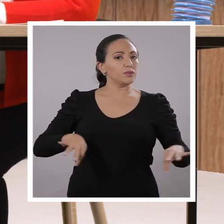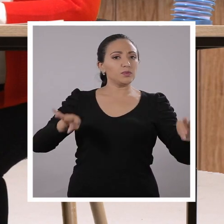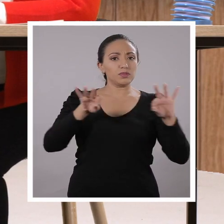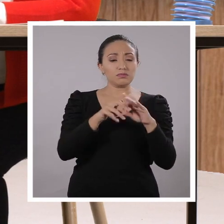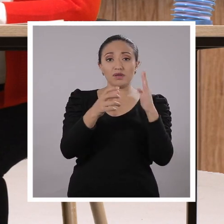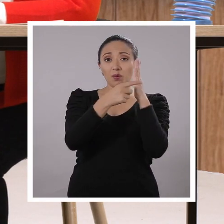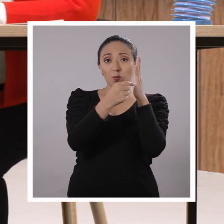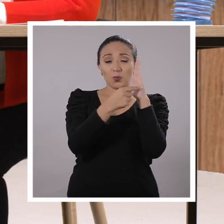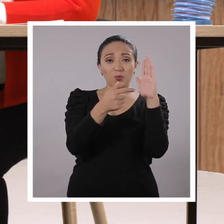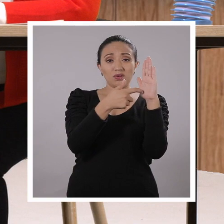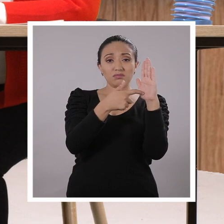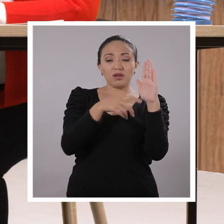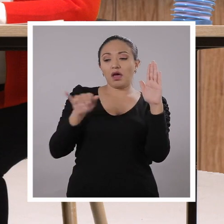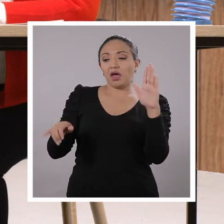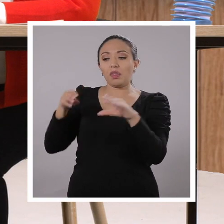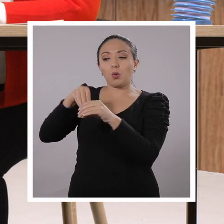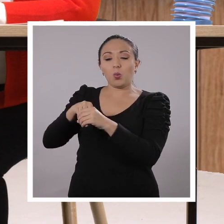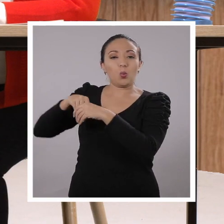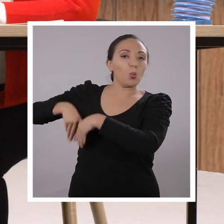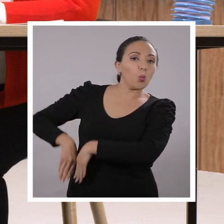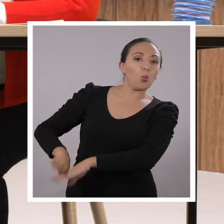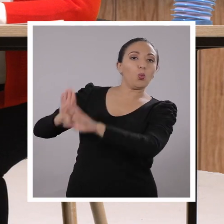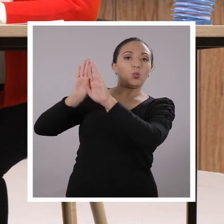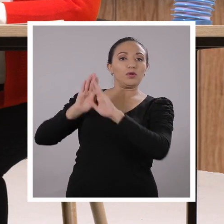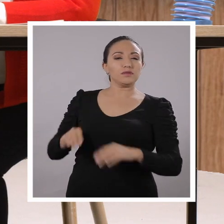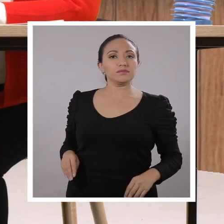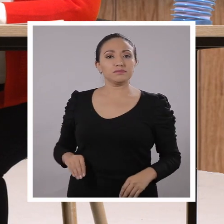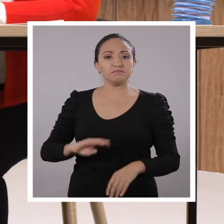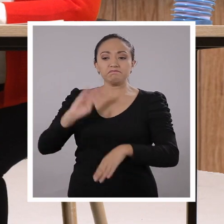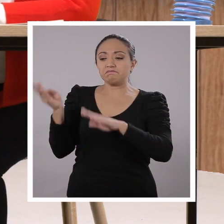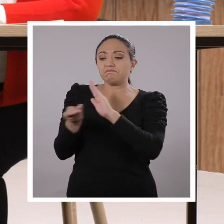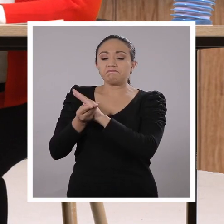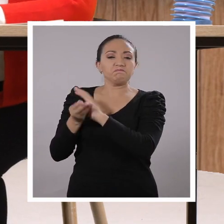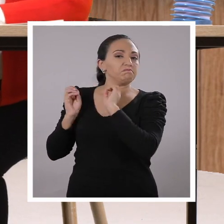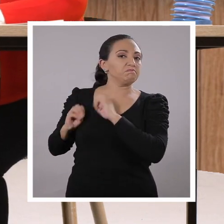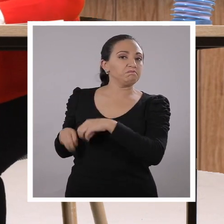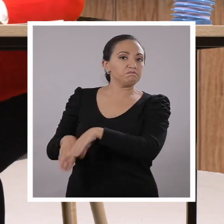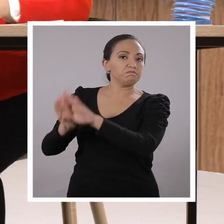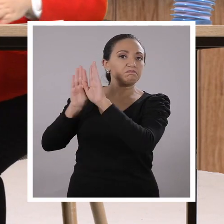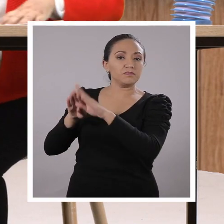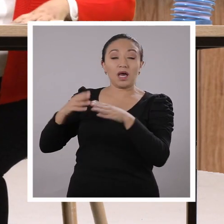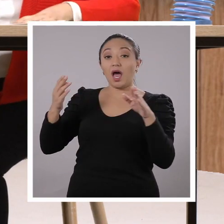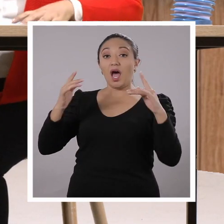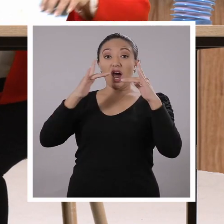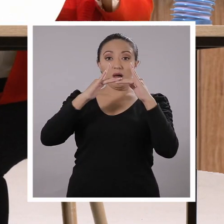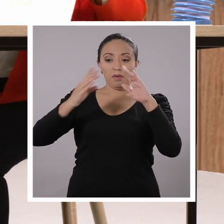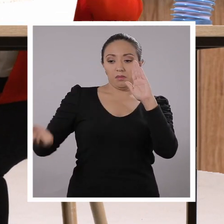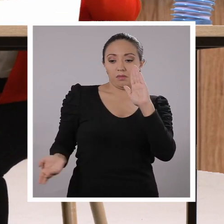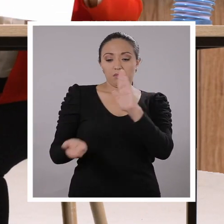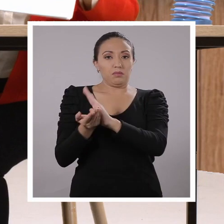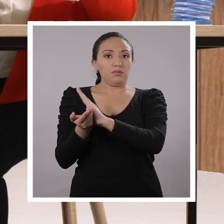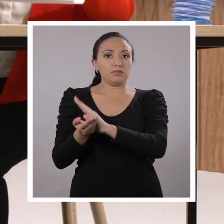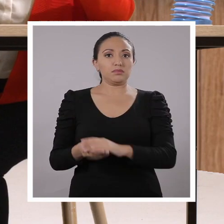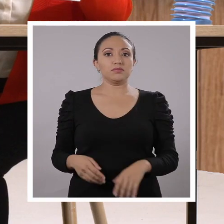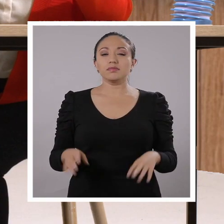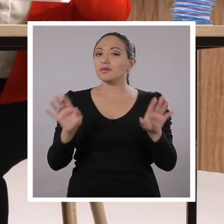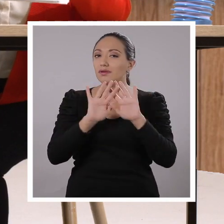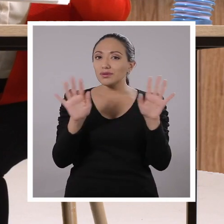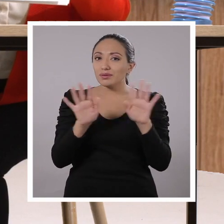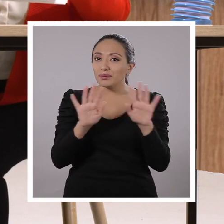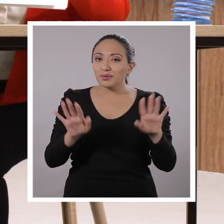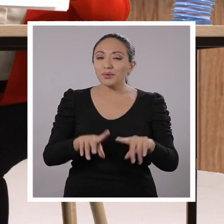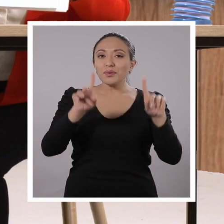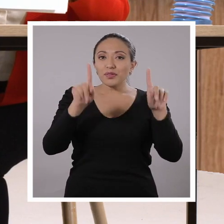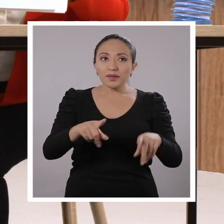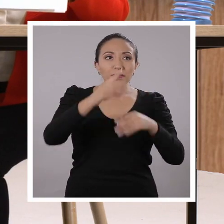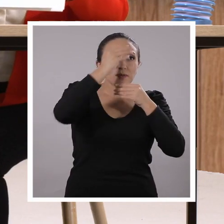énfasis en que este manual no tiene que quedarse así como el manual o meterlo ya en un escritorio o debajo de la cama. Esto tienen que